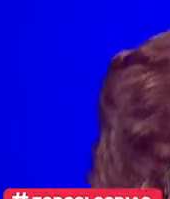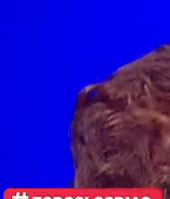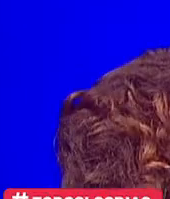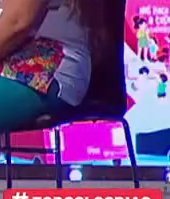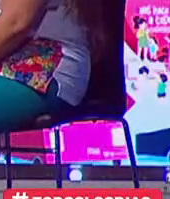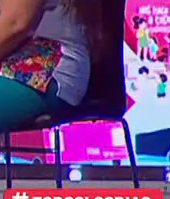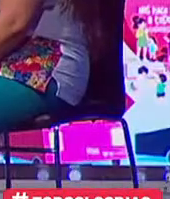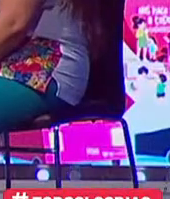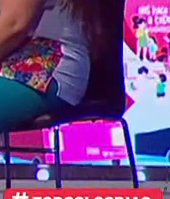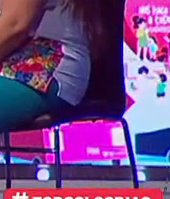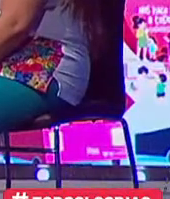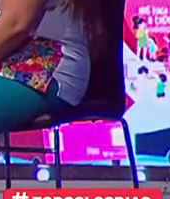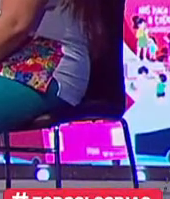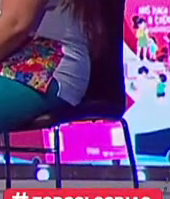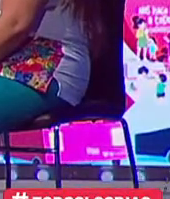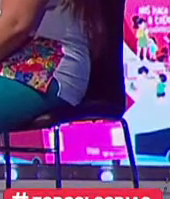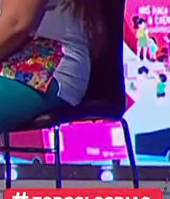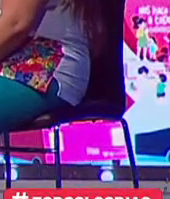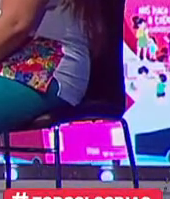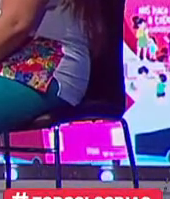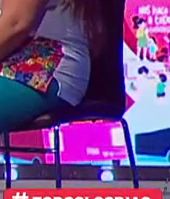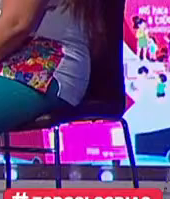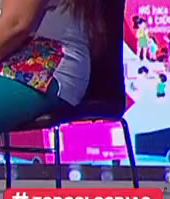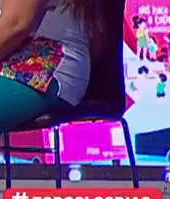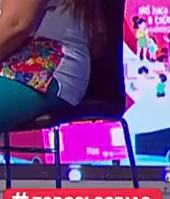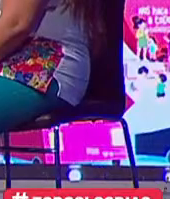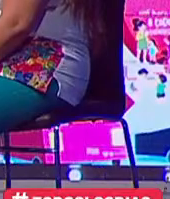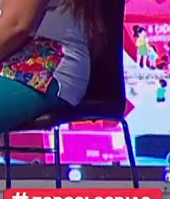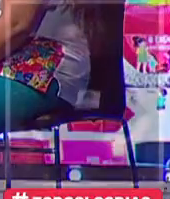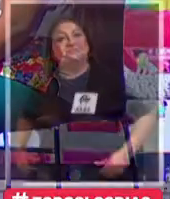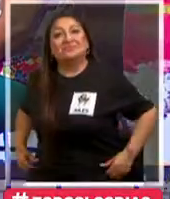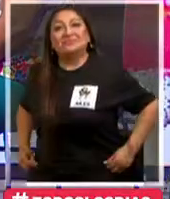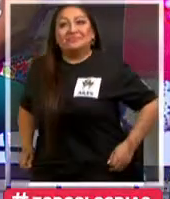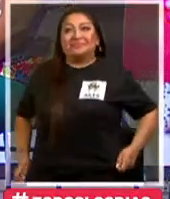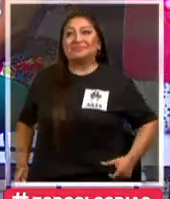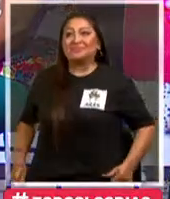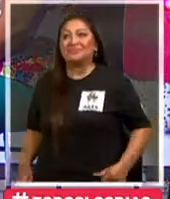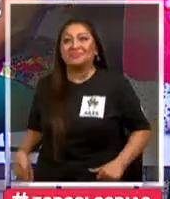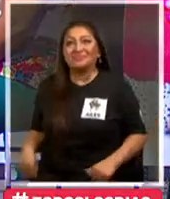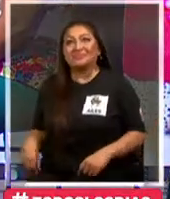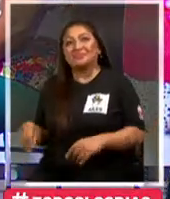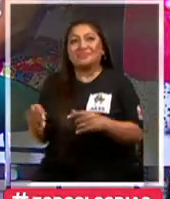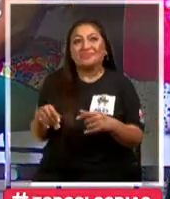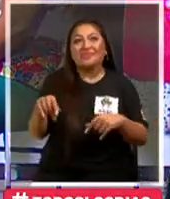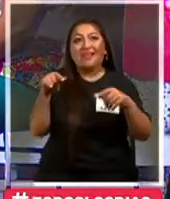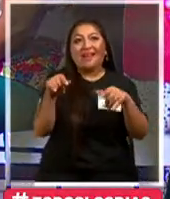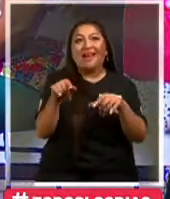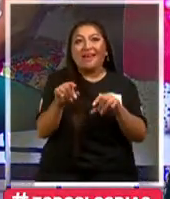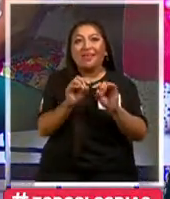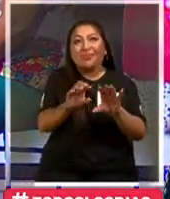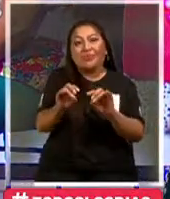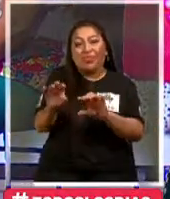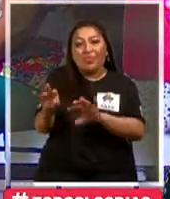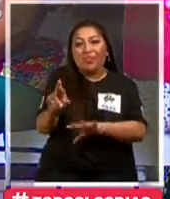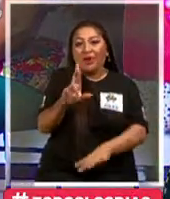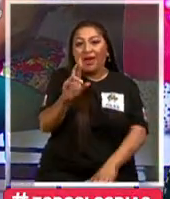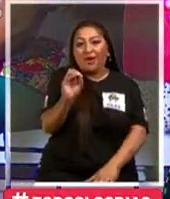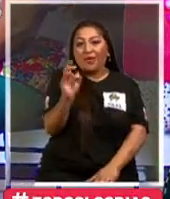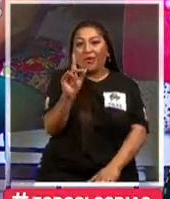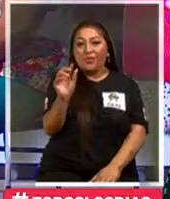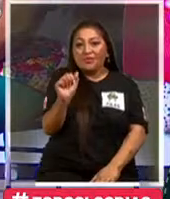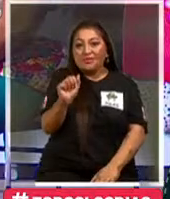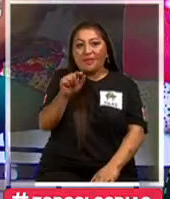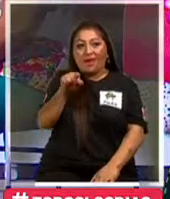bienvenida a Elena, Arturo Y también a la educadora A Rosa Educadora de